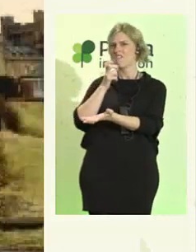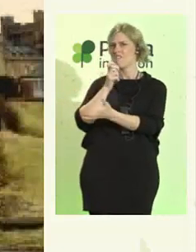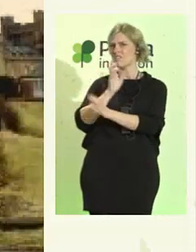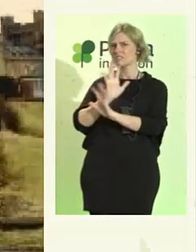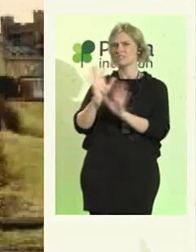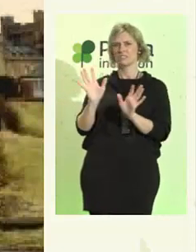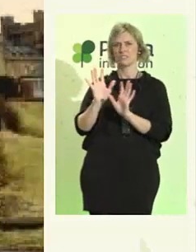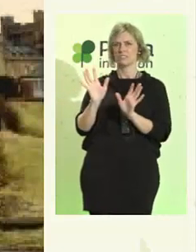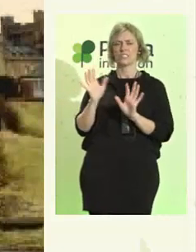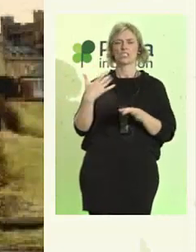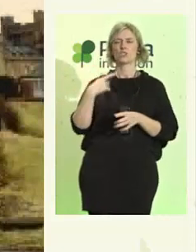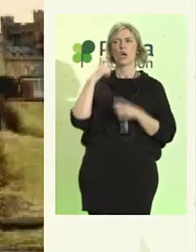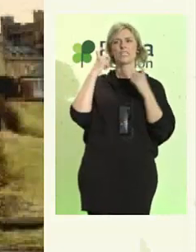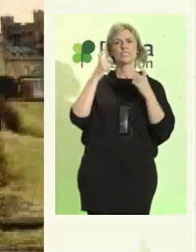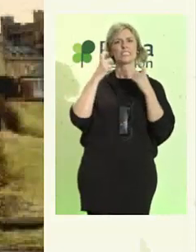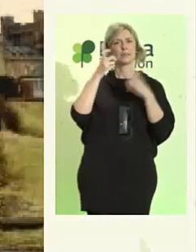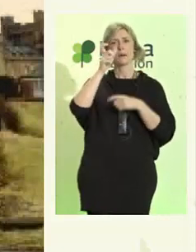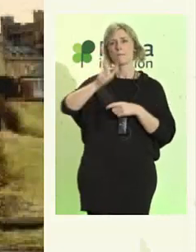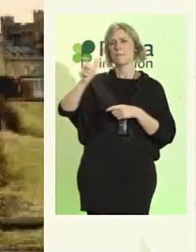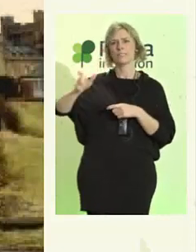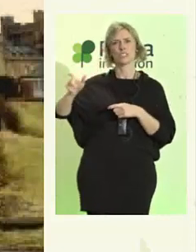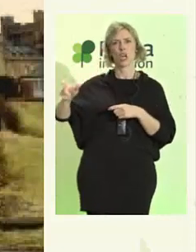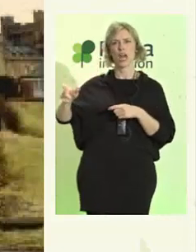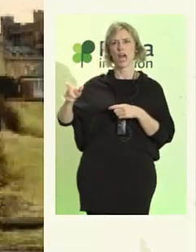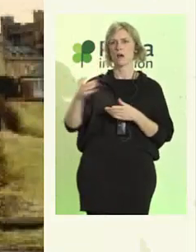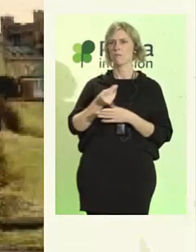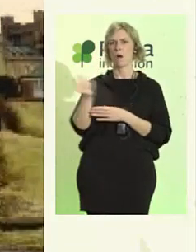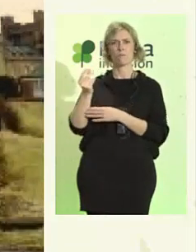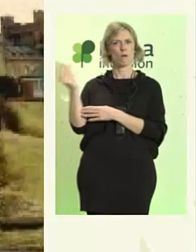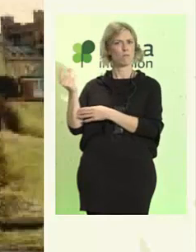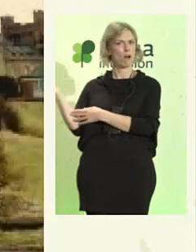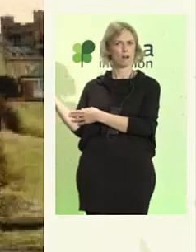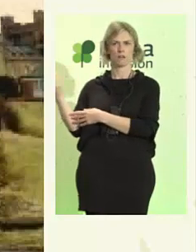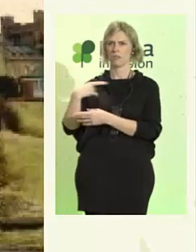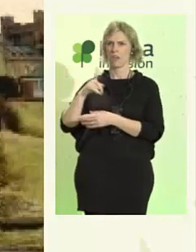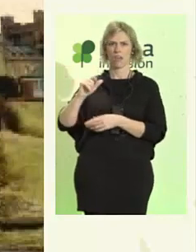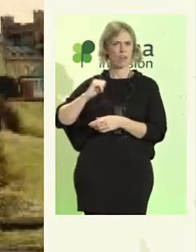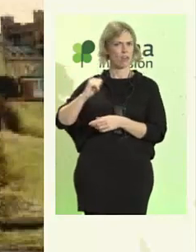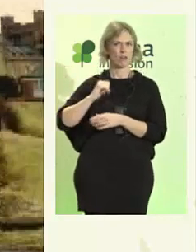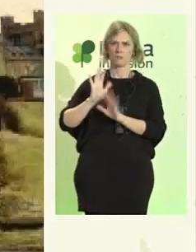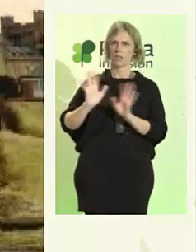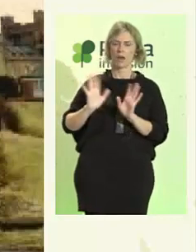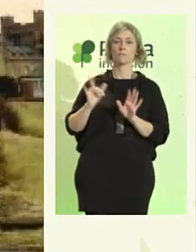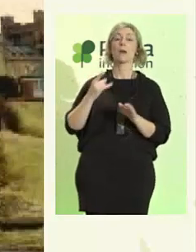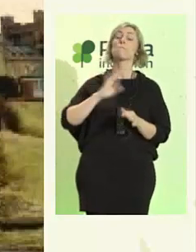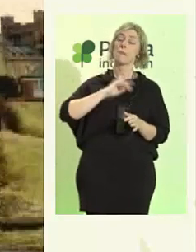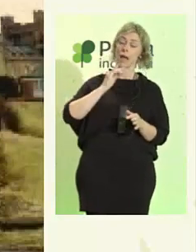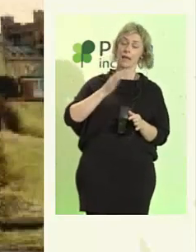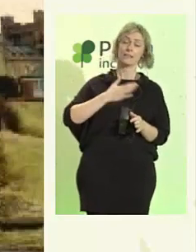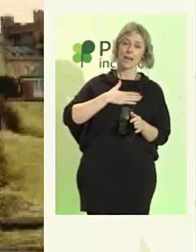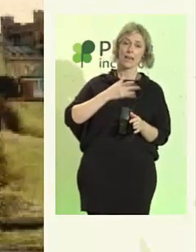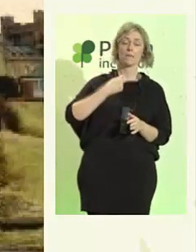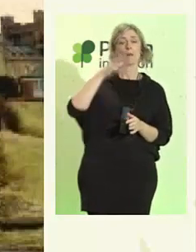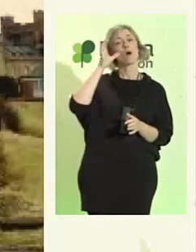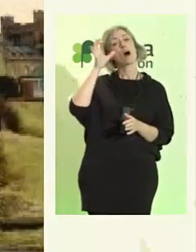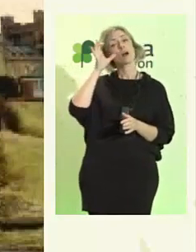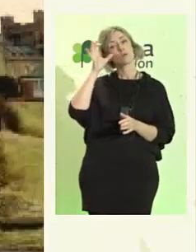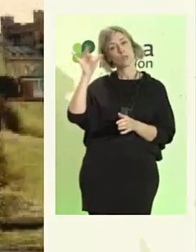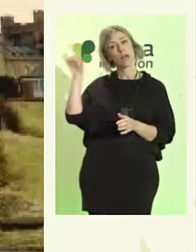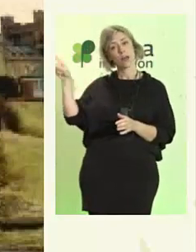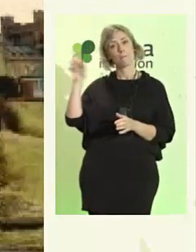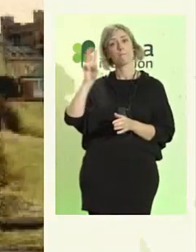salieran de allí. Mañana hablaremos de Patty Scott. Mañana vamos a escuchar a Patty Scott, que